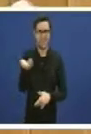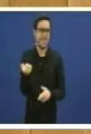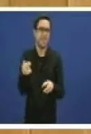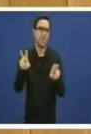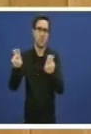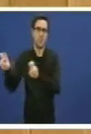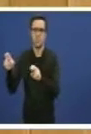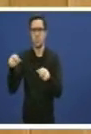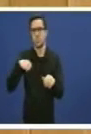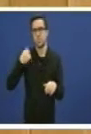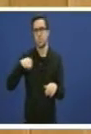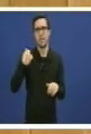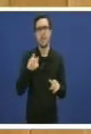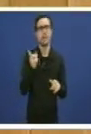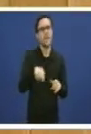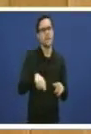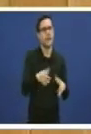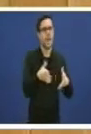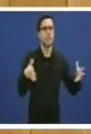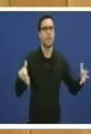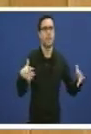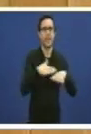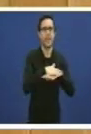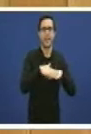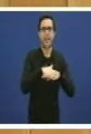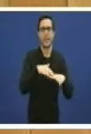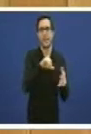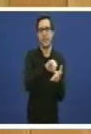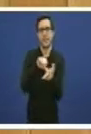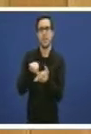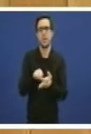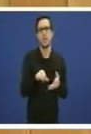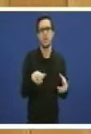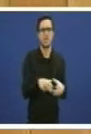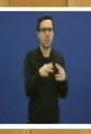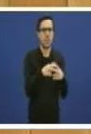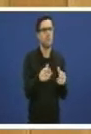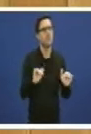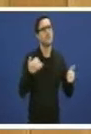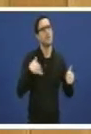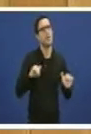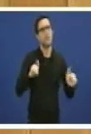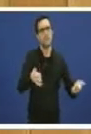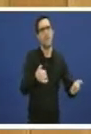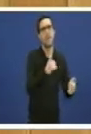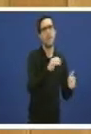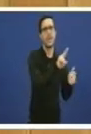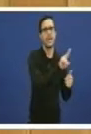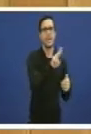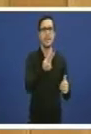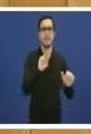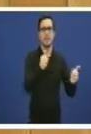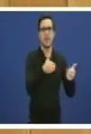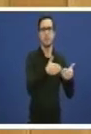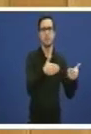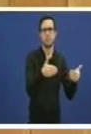ampliando a rede de centros de saúde Puxemos en marcha 23 novos centros de saúde Estamos en construcción 5 novos centros de saúde